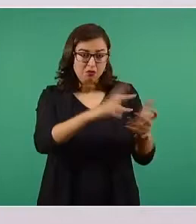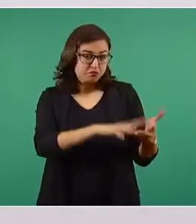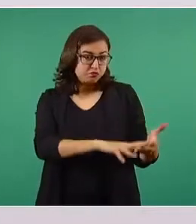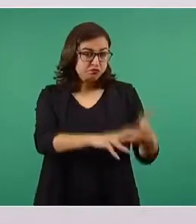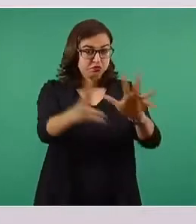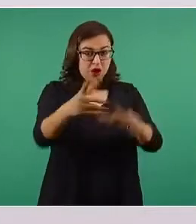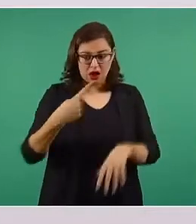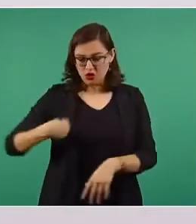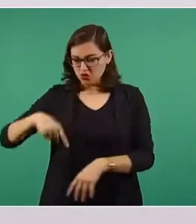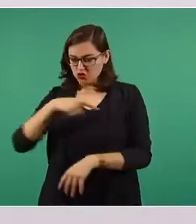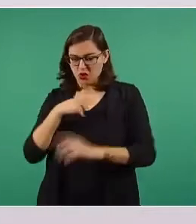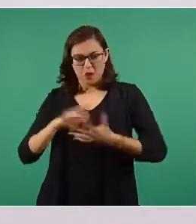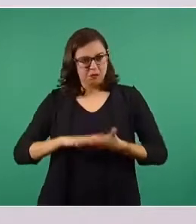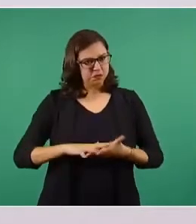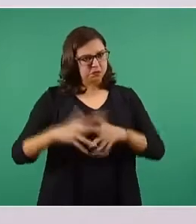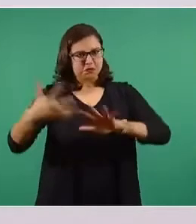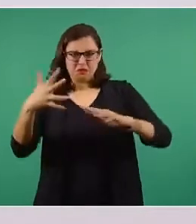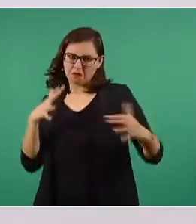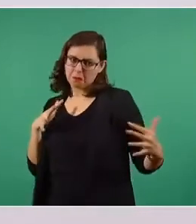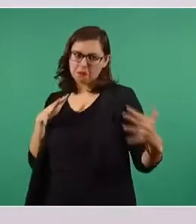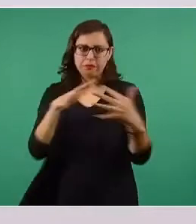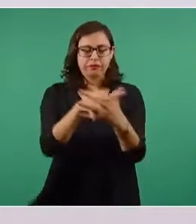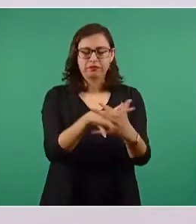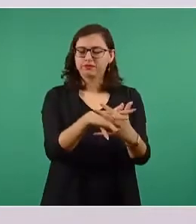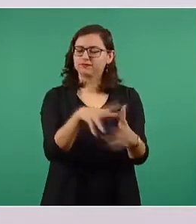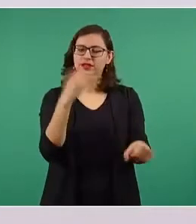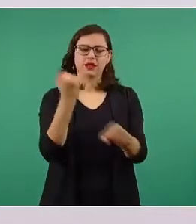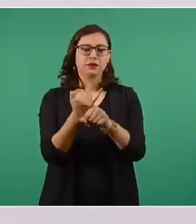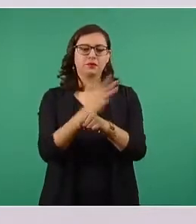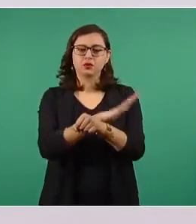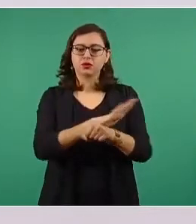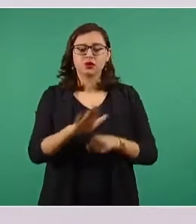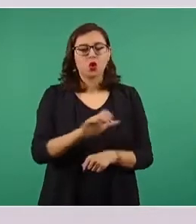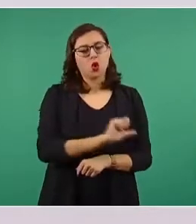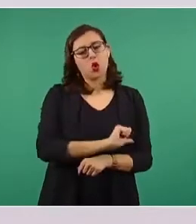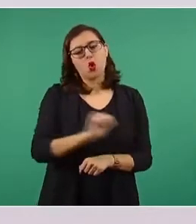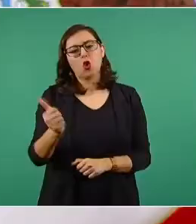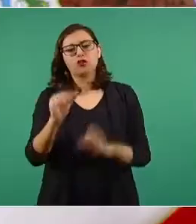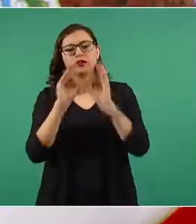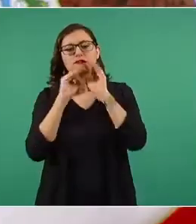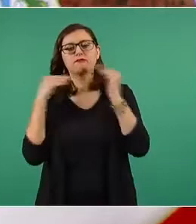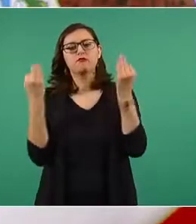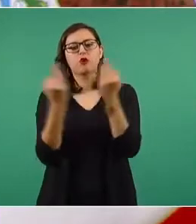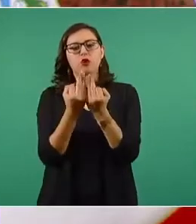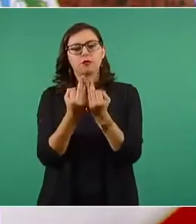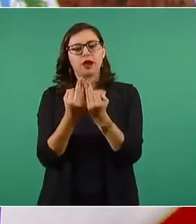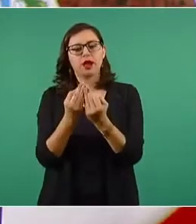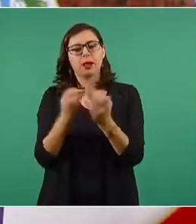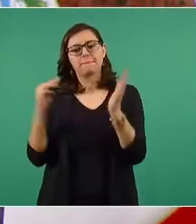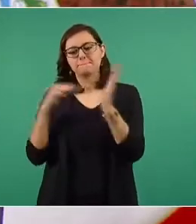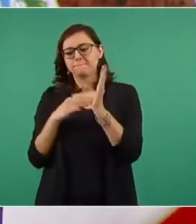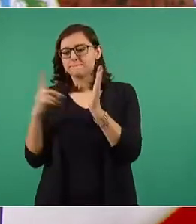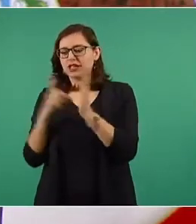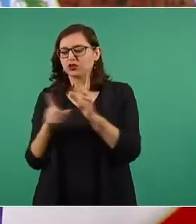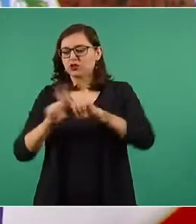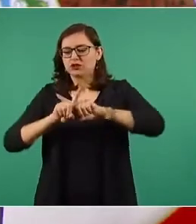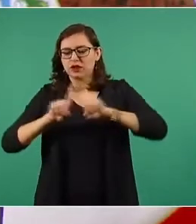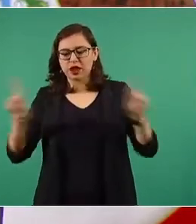sino con otros métodos más humanos y más eficaces.